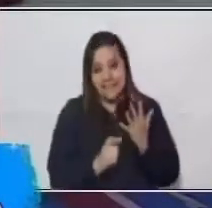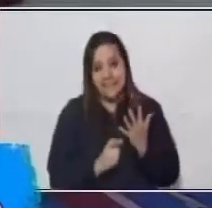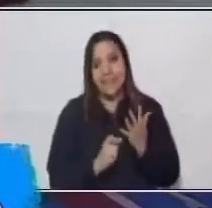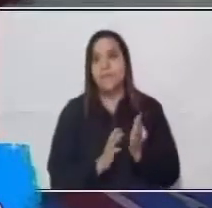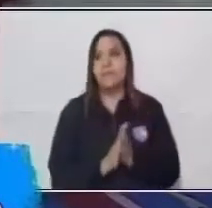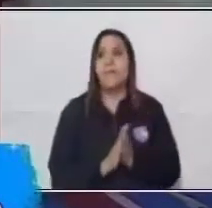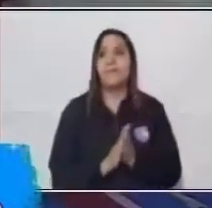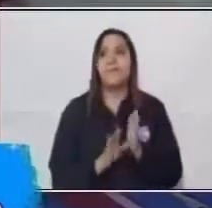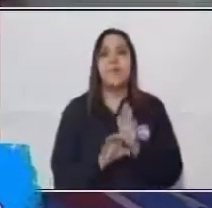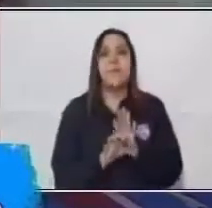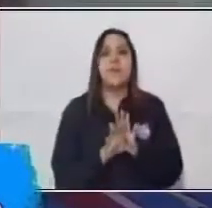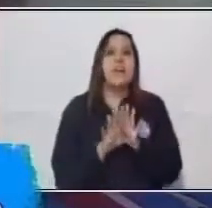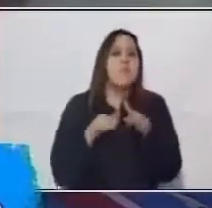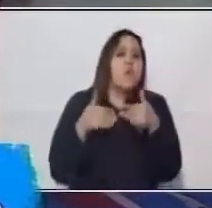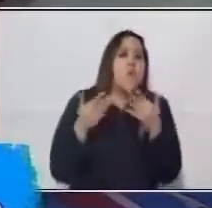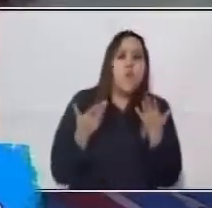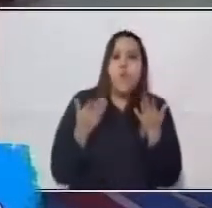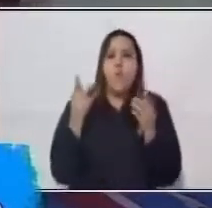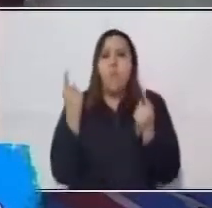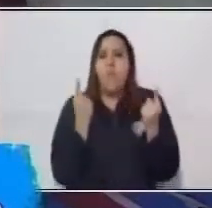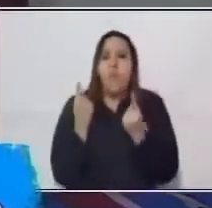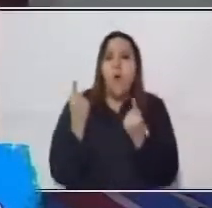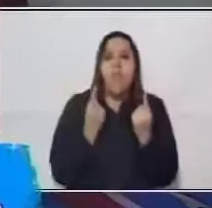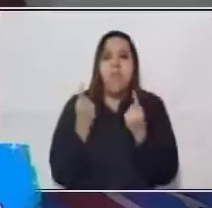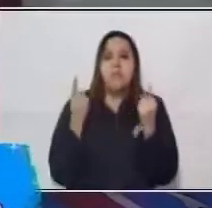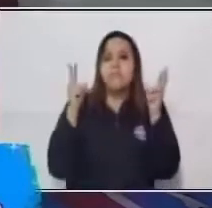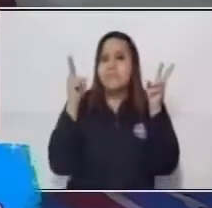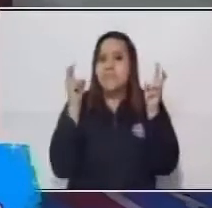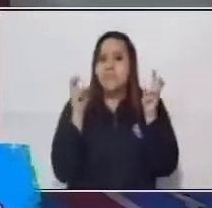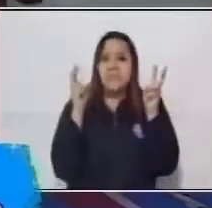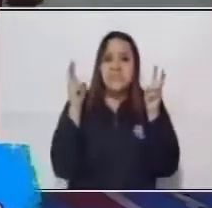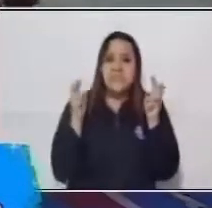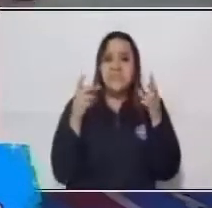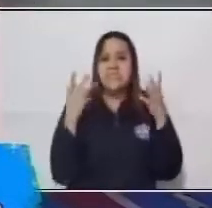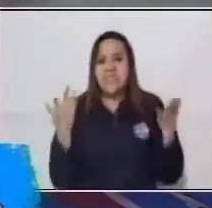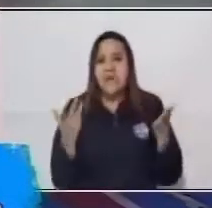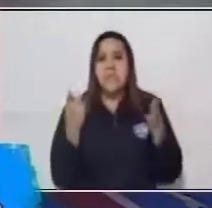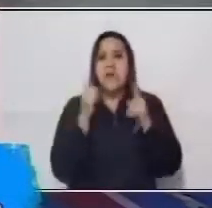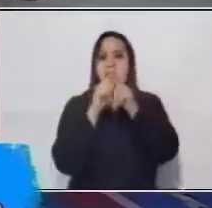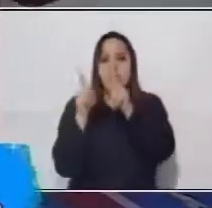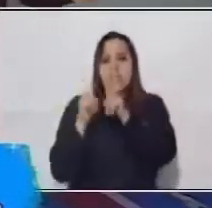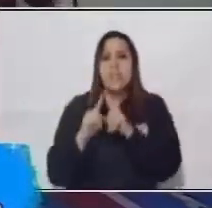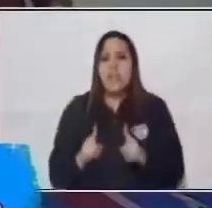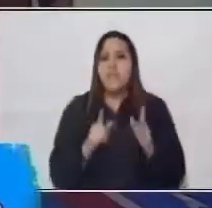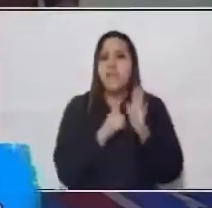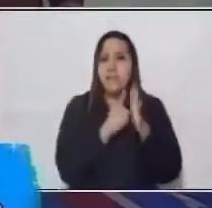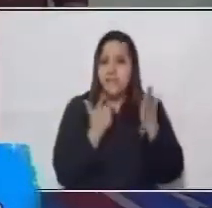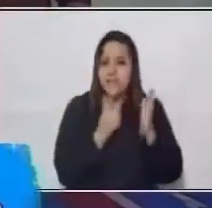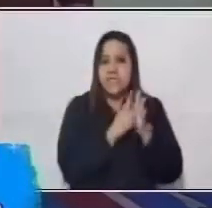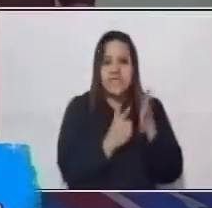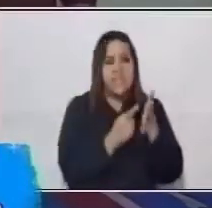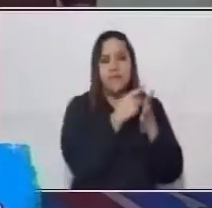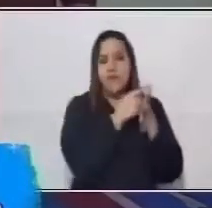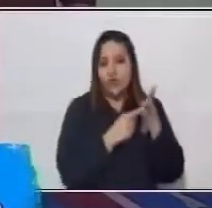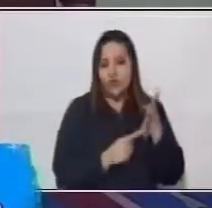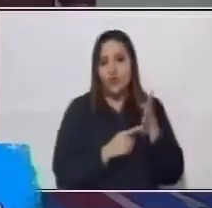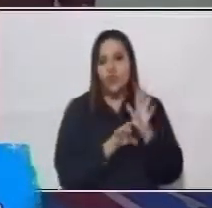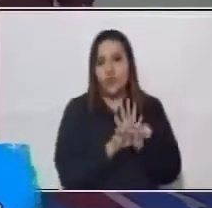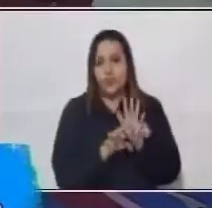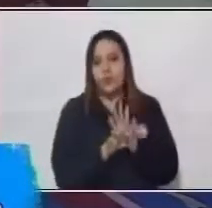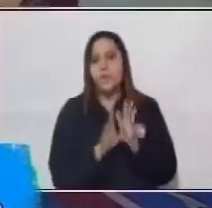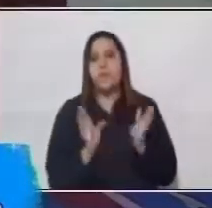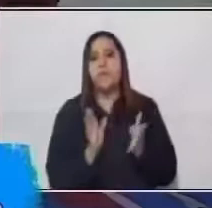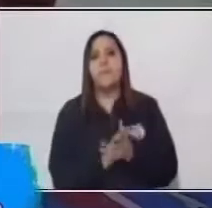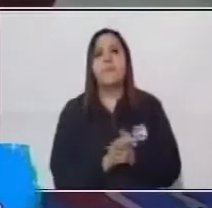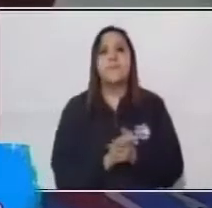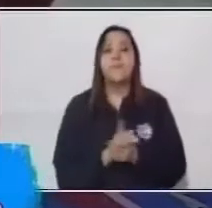temas abordaban? Los temas dentro del Popol Vuh, el Oiantá, el Rabinalachí, el memorial de Tecpan Atitlán